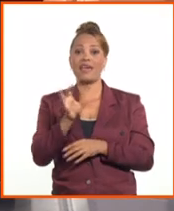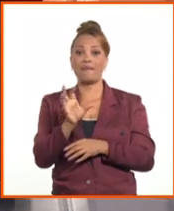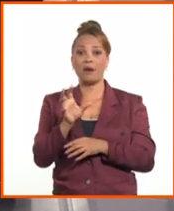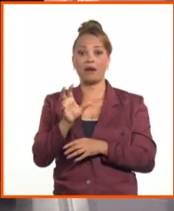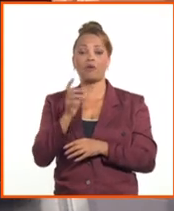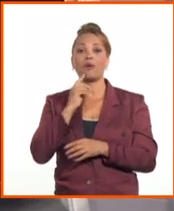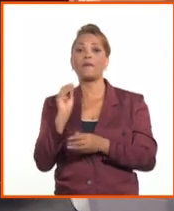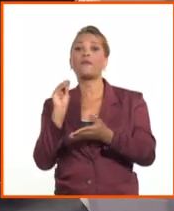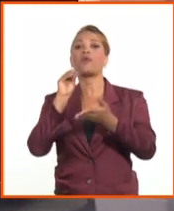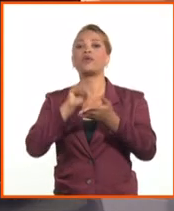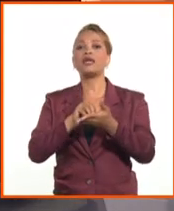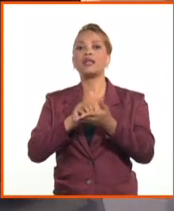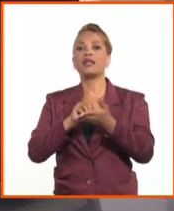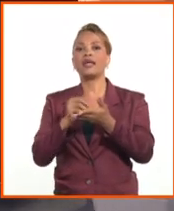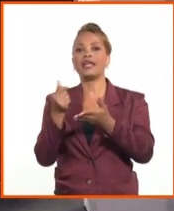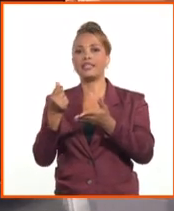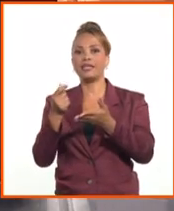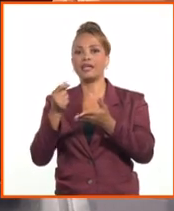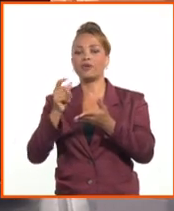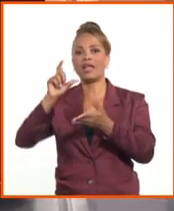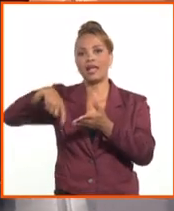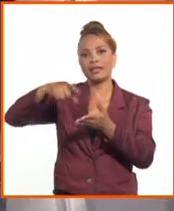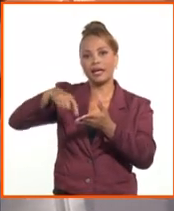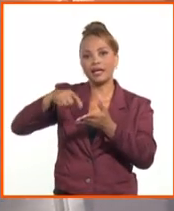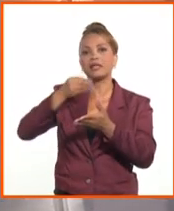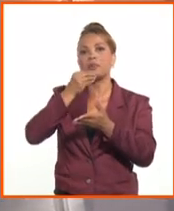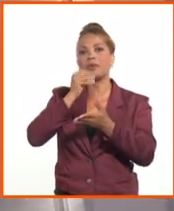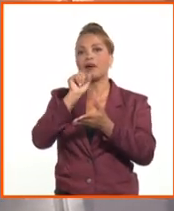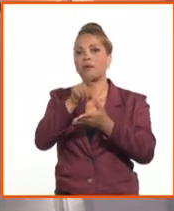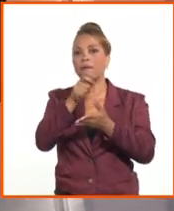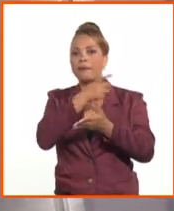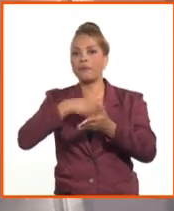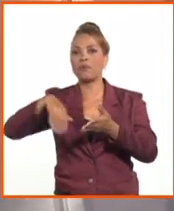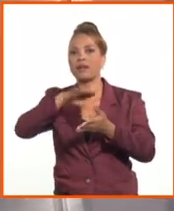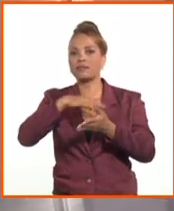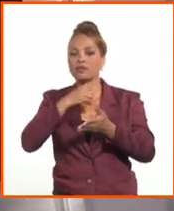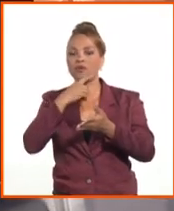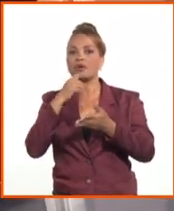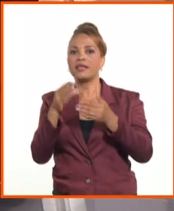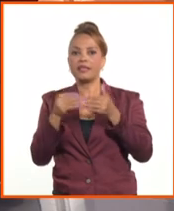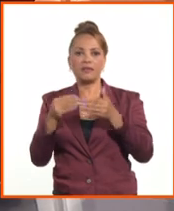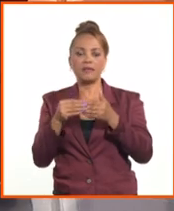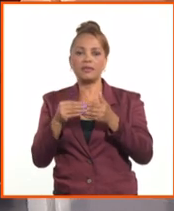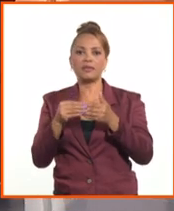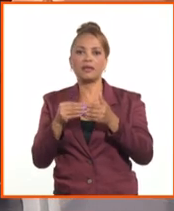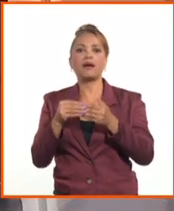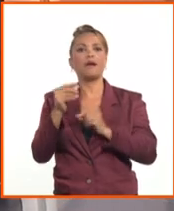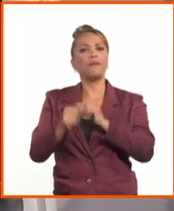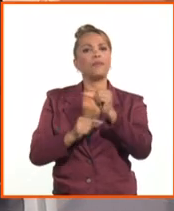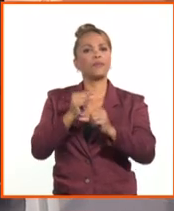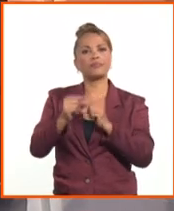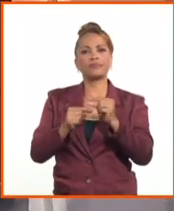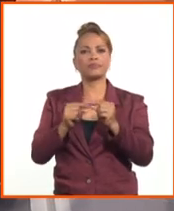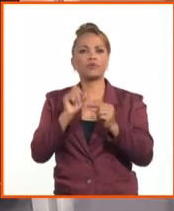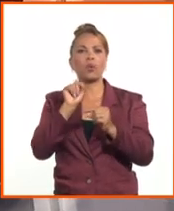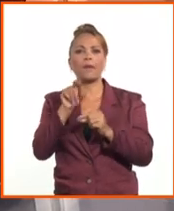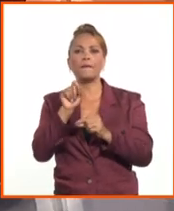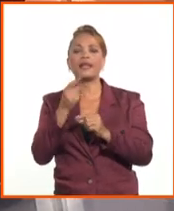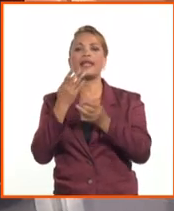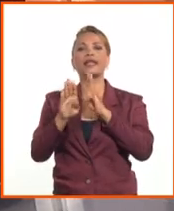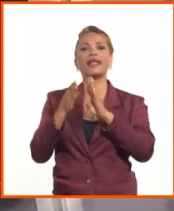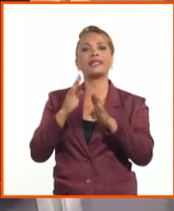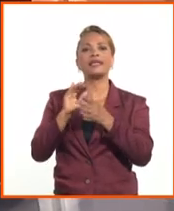poner los dólares en tarjetas y darle capacidad de compra inmediata a esa divisa a partir de que se pone una tarjeta y se vaya a comprar a las tiendas en